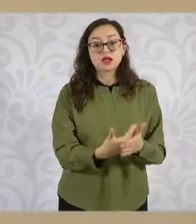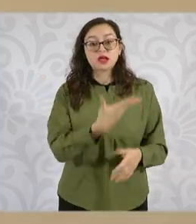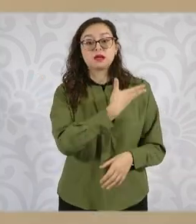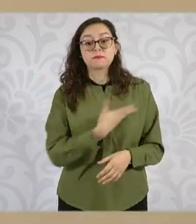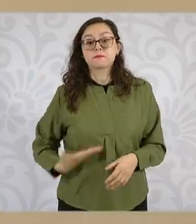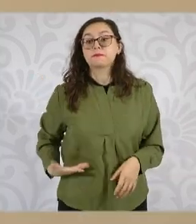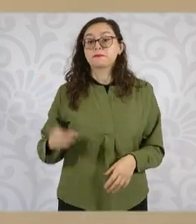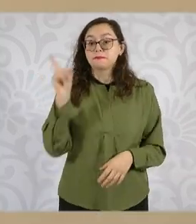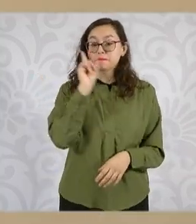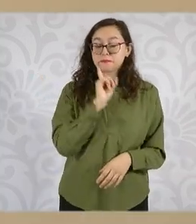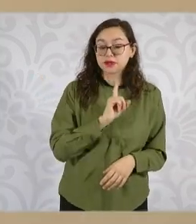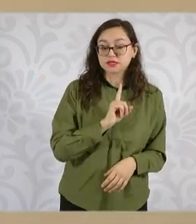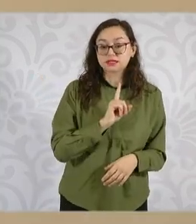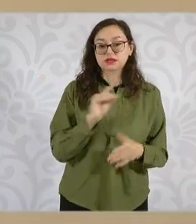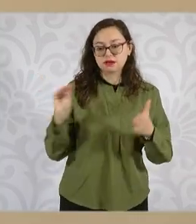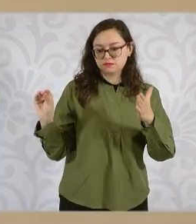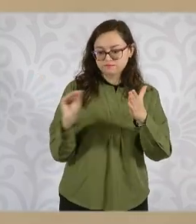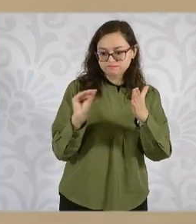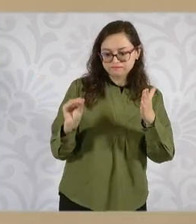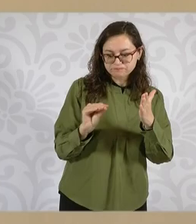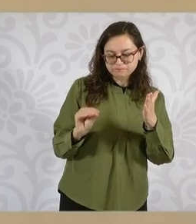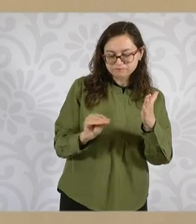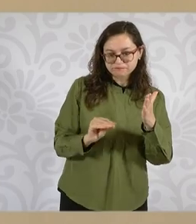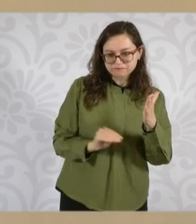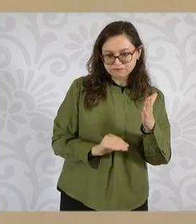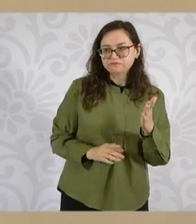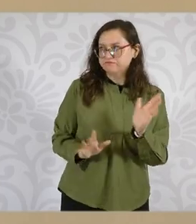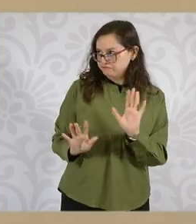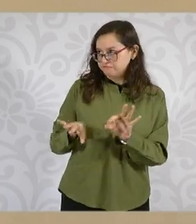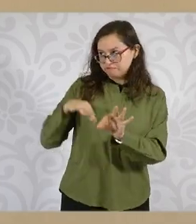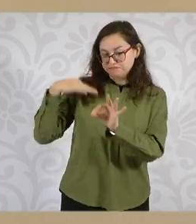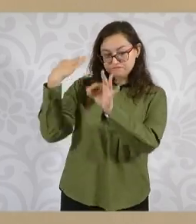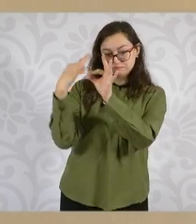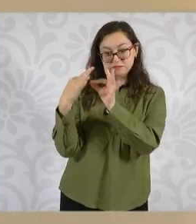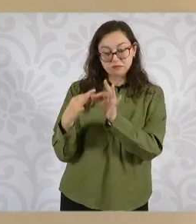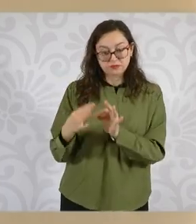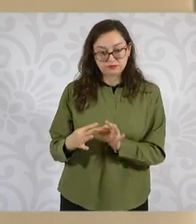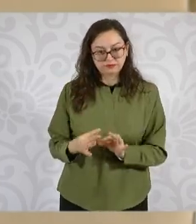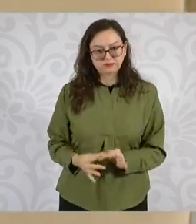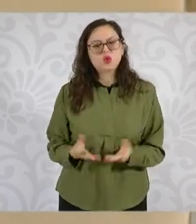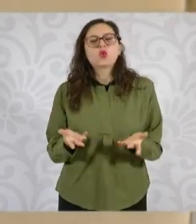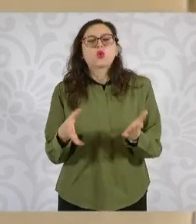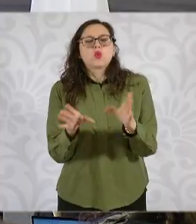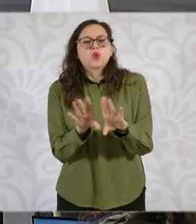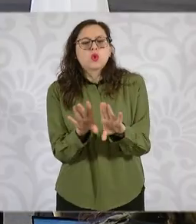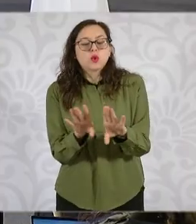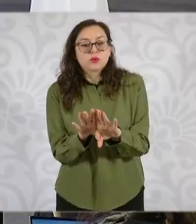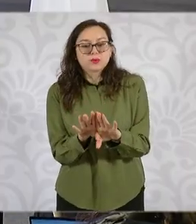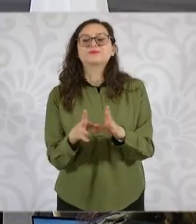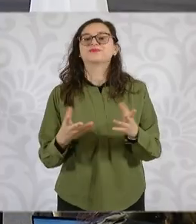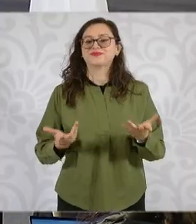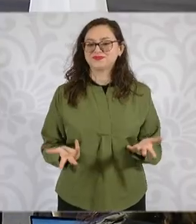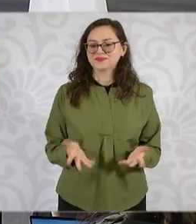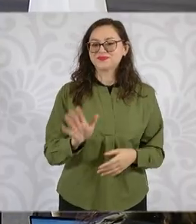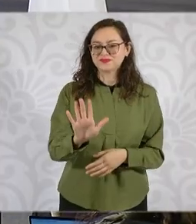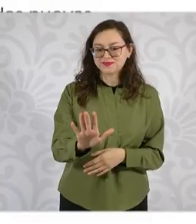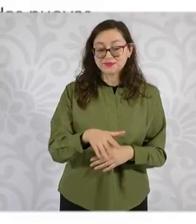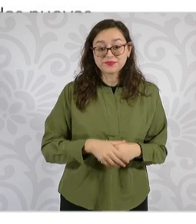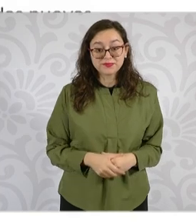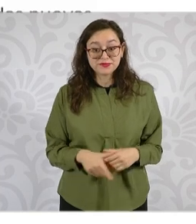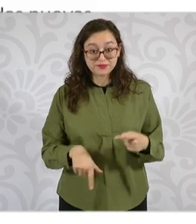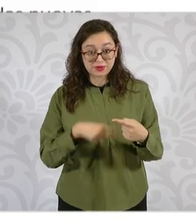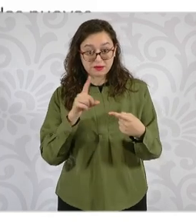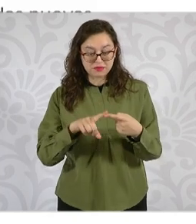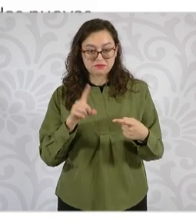presidenta. ¿En qué consiste? Partimos primero de un diagnóstico que se ha realizado ya desde